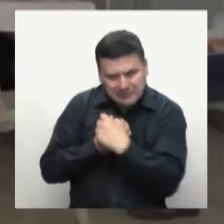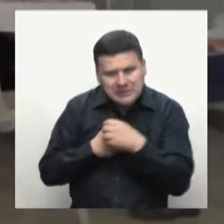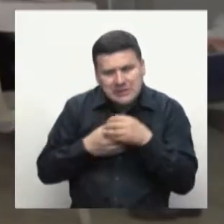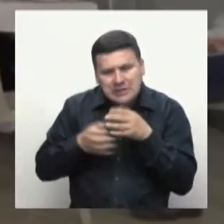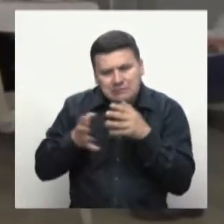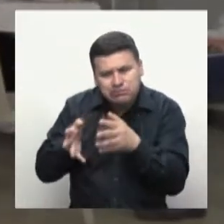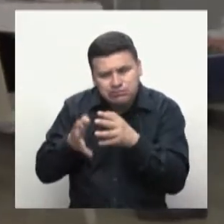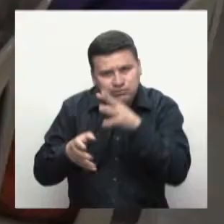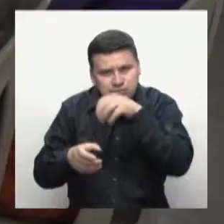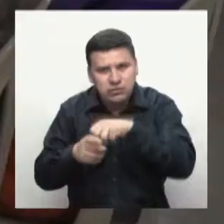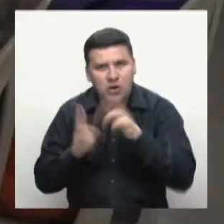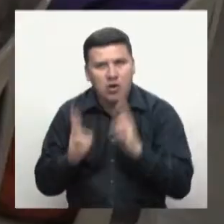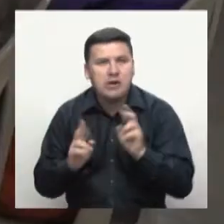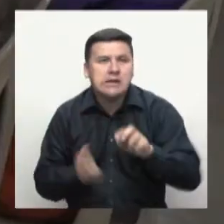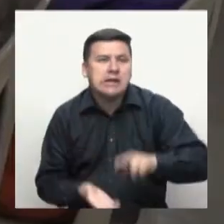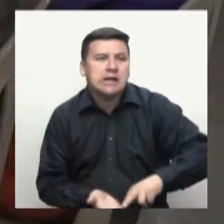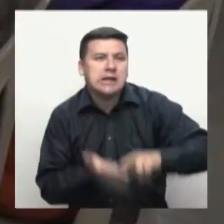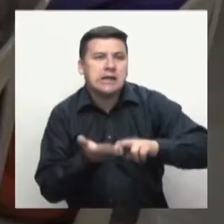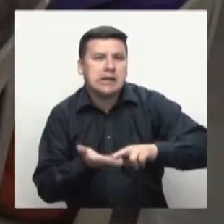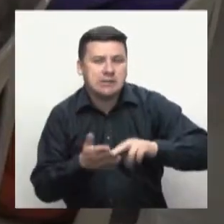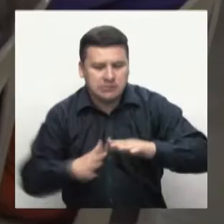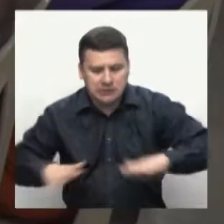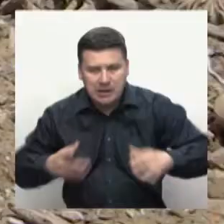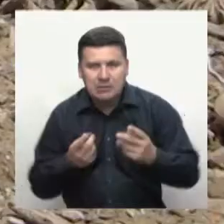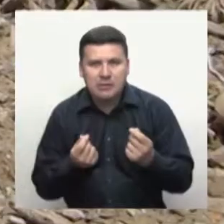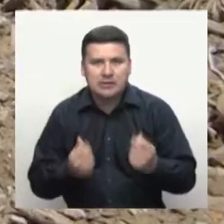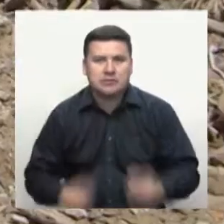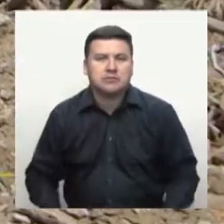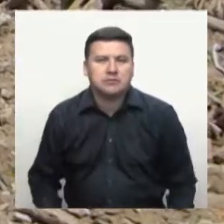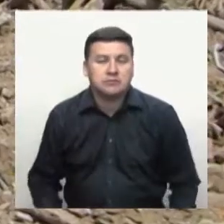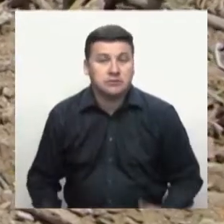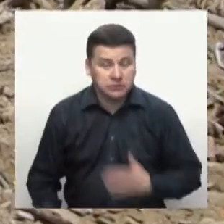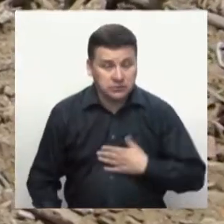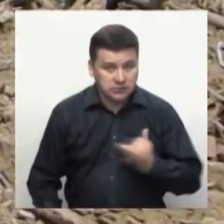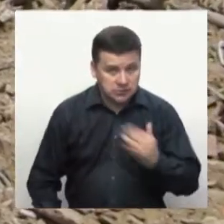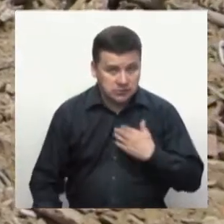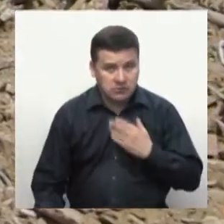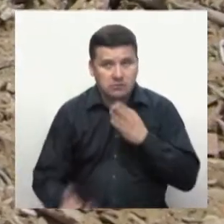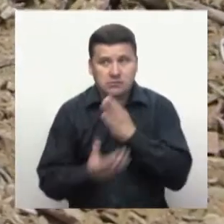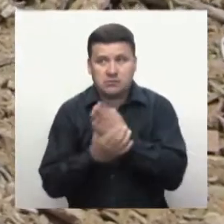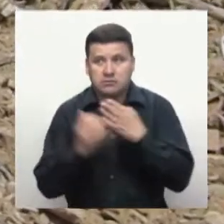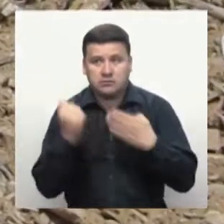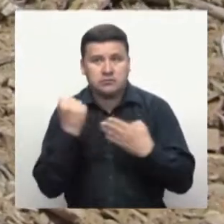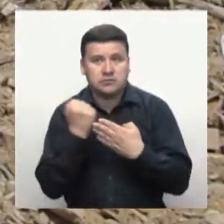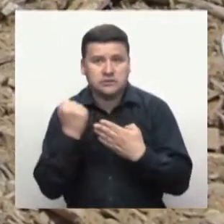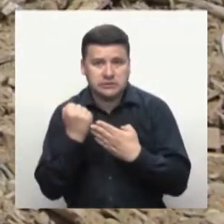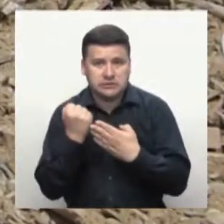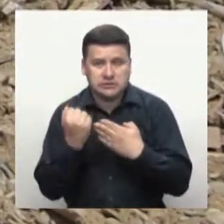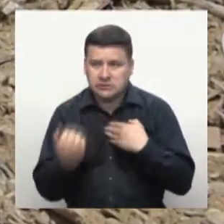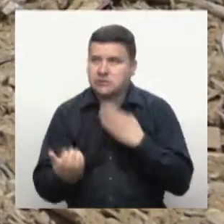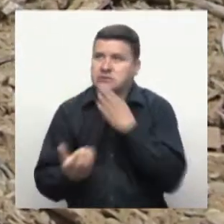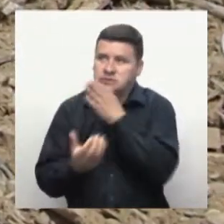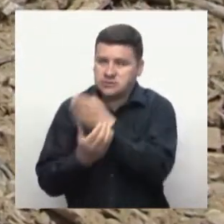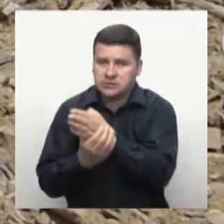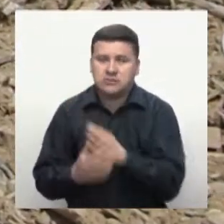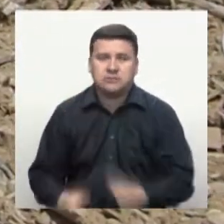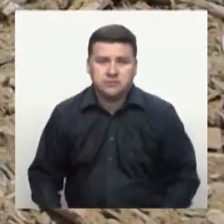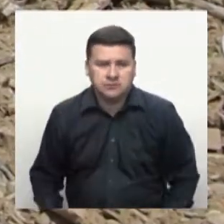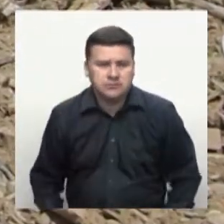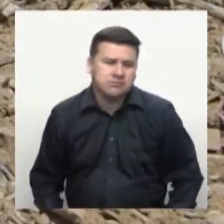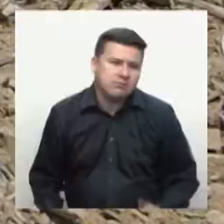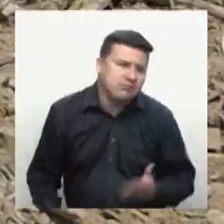recuperar su estabilidad económica. Yo me acerqué al SENA en aras de si hay algunas